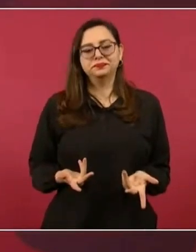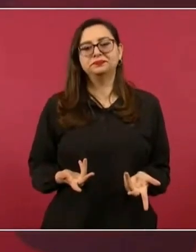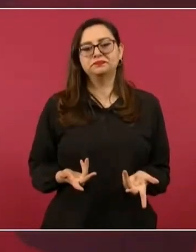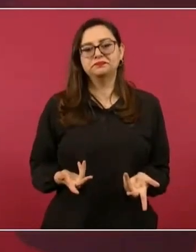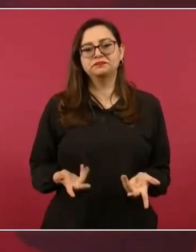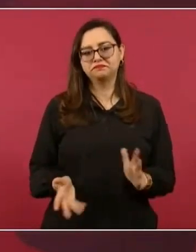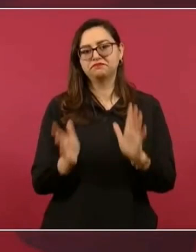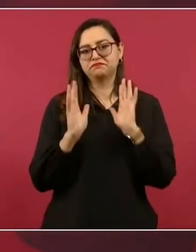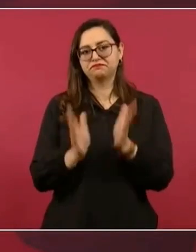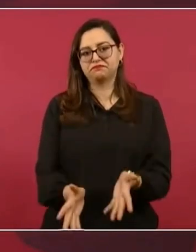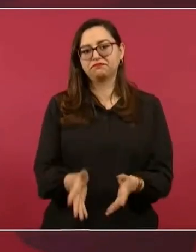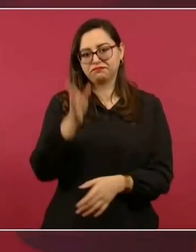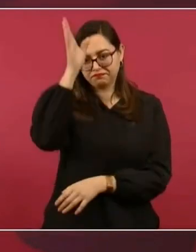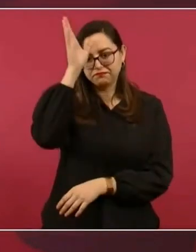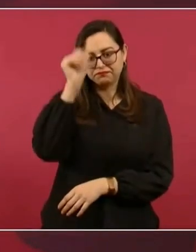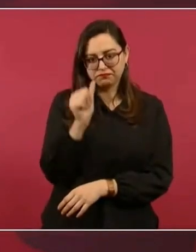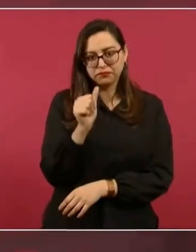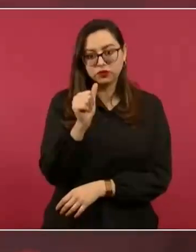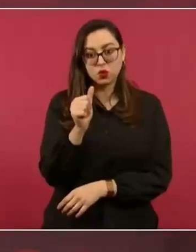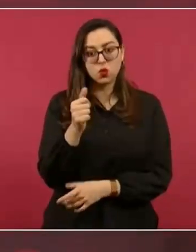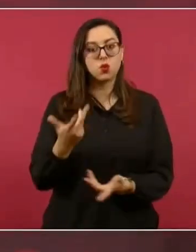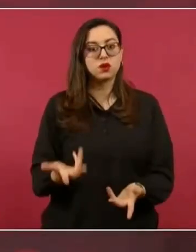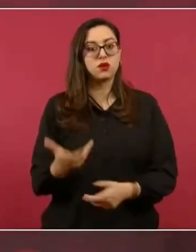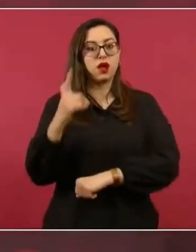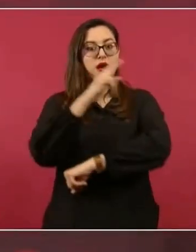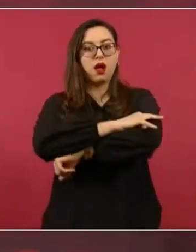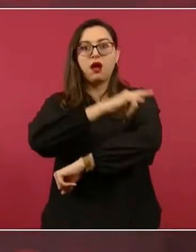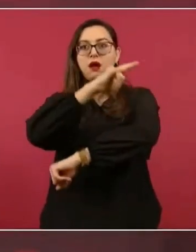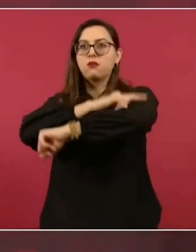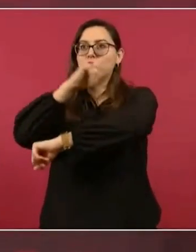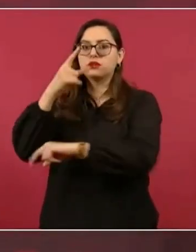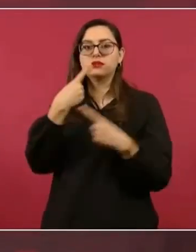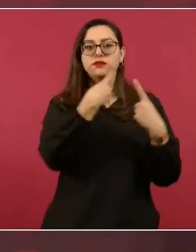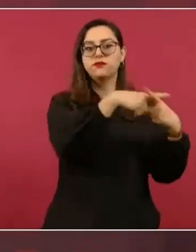todas las líneas aéreas